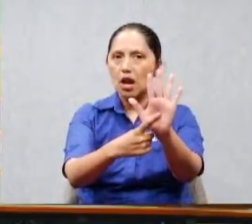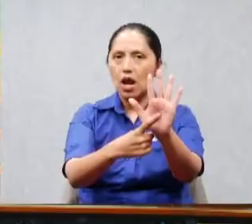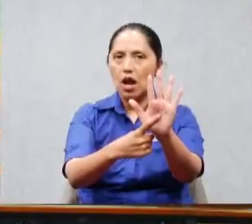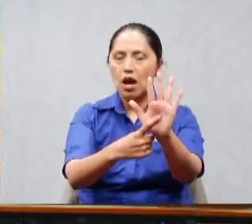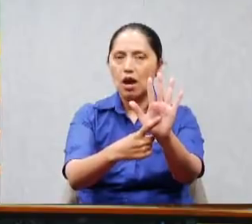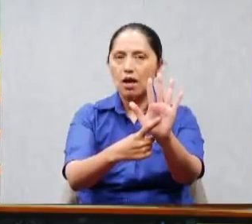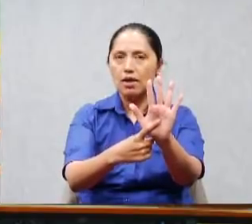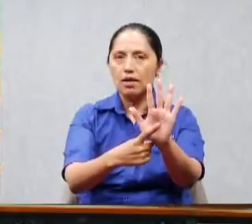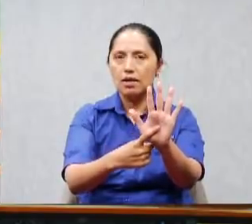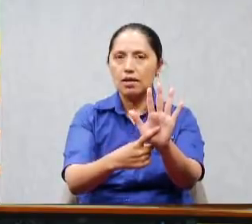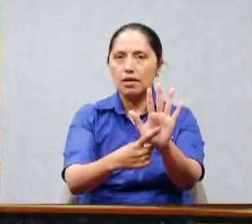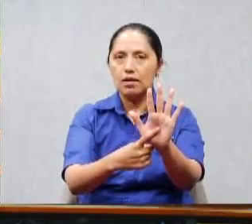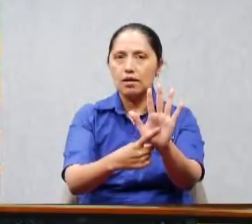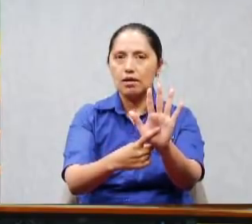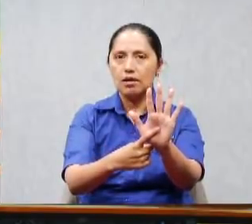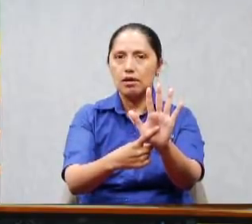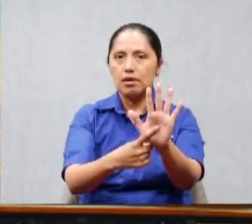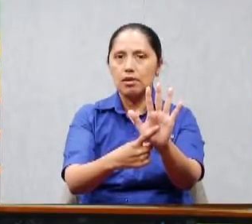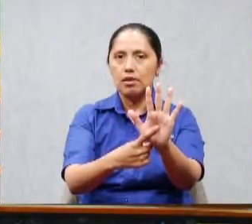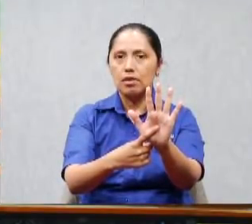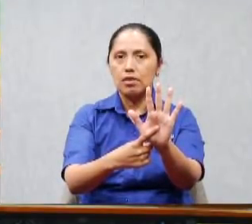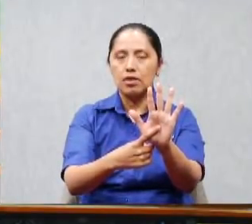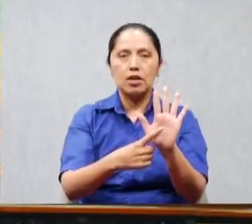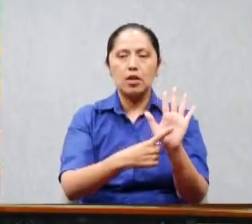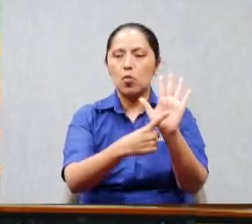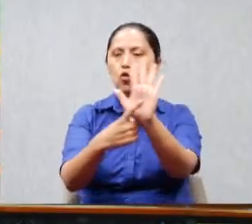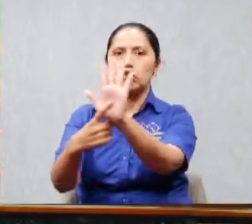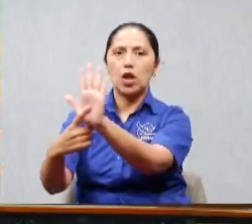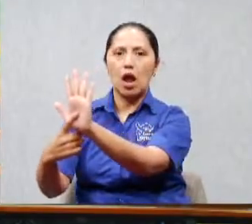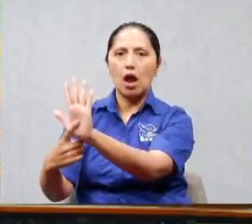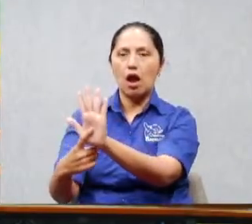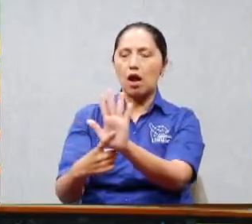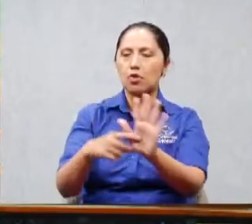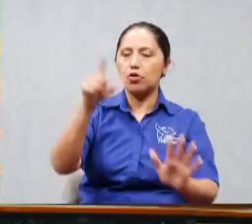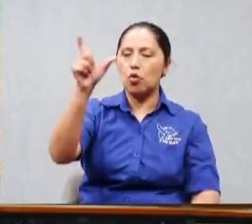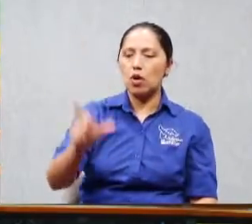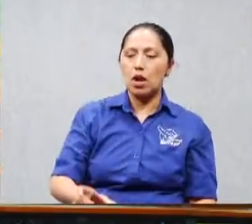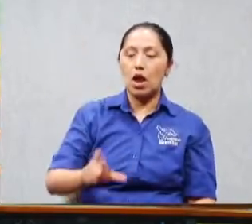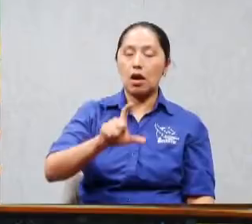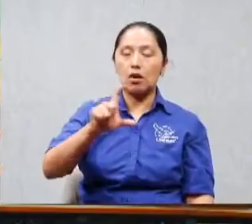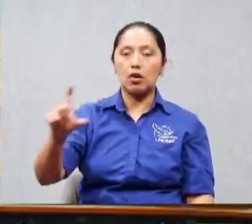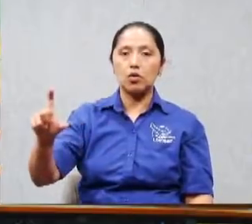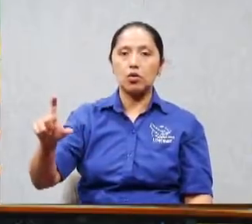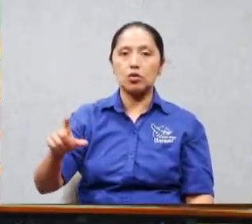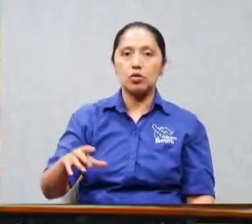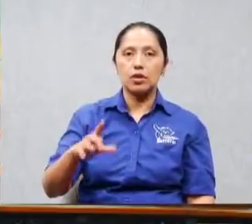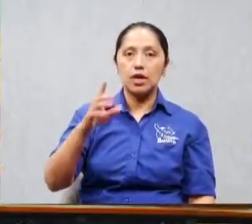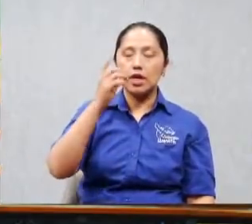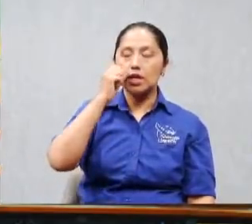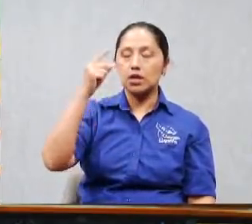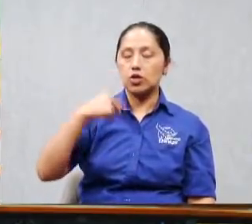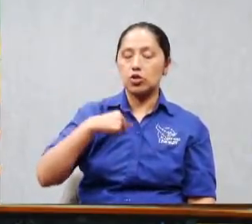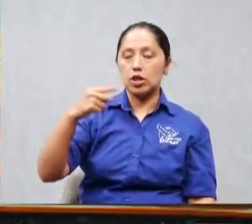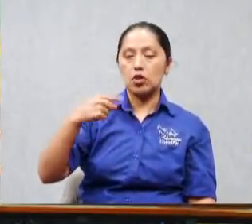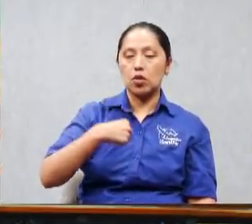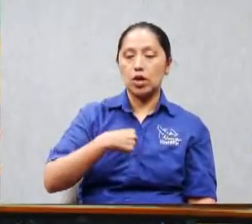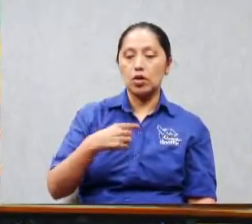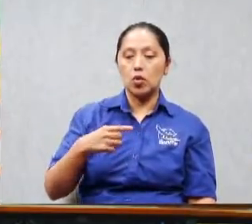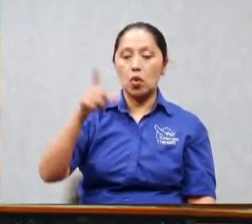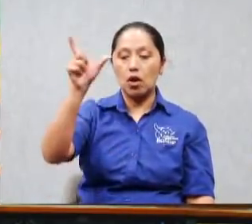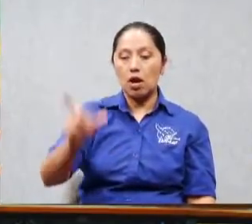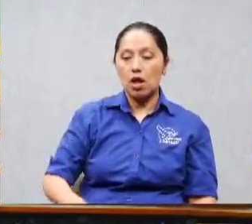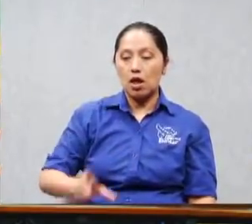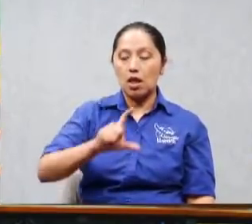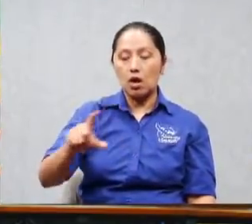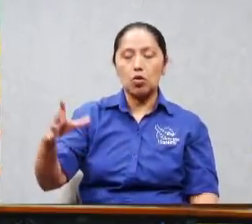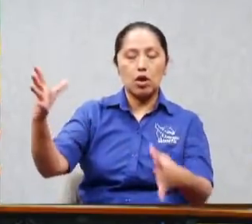es una cruz que relumbra y aquí es que el señor dijo que tomara la cruz no quiere